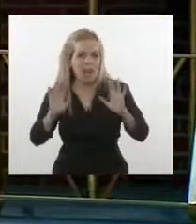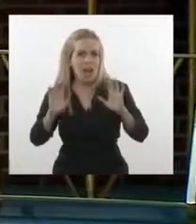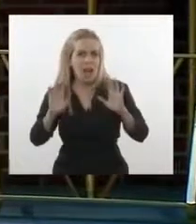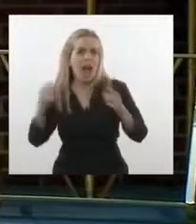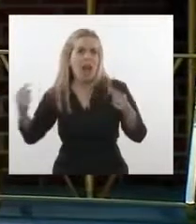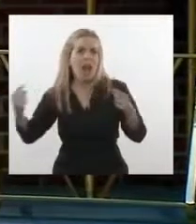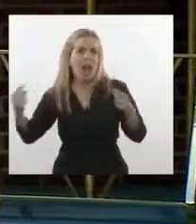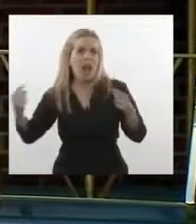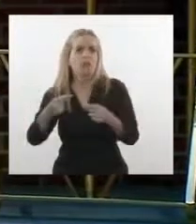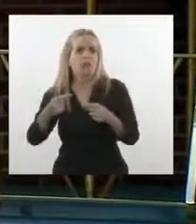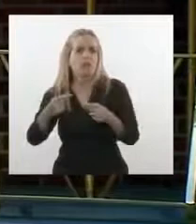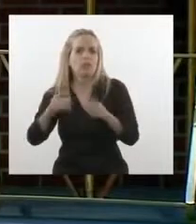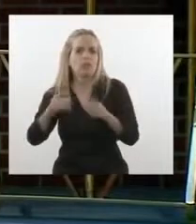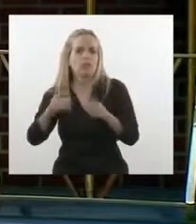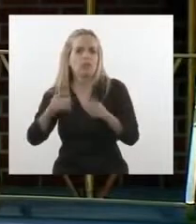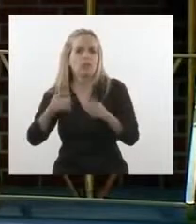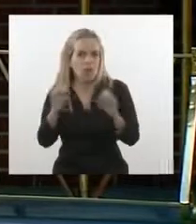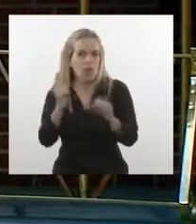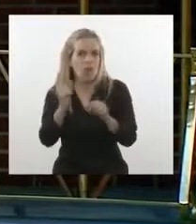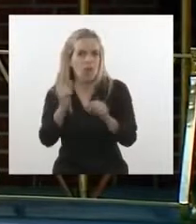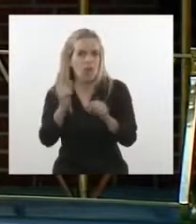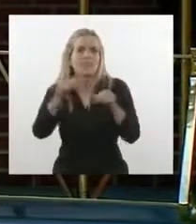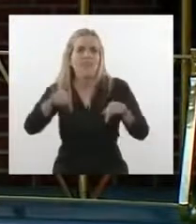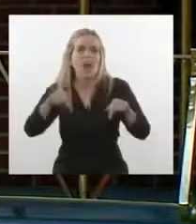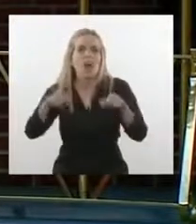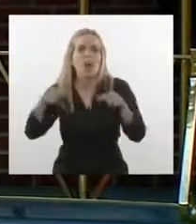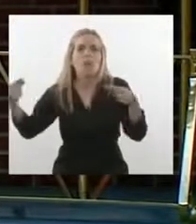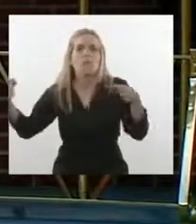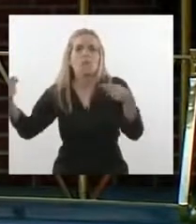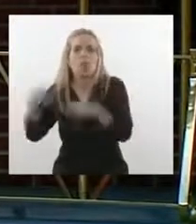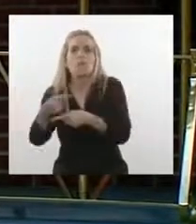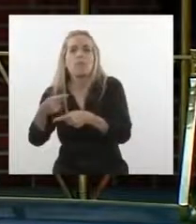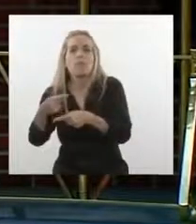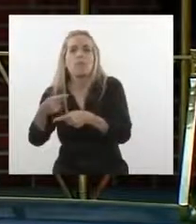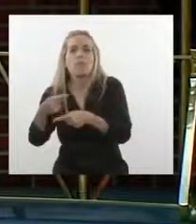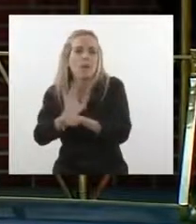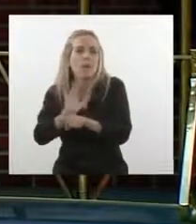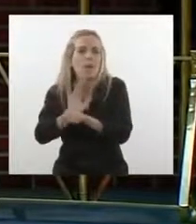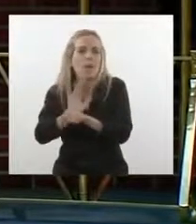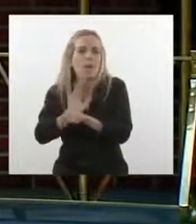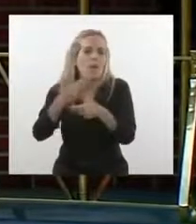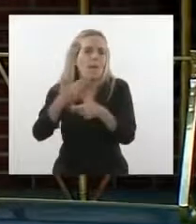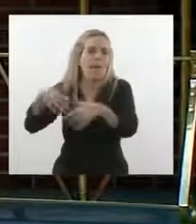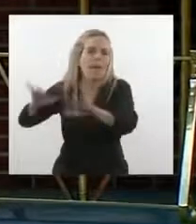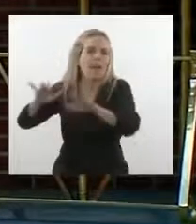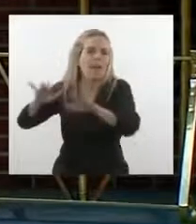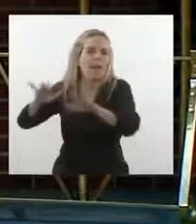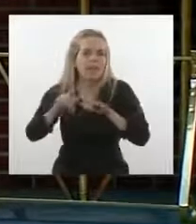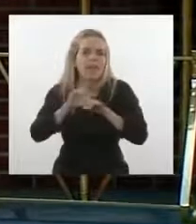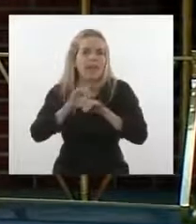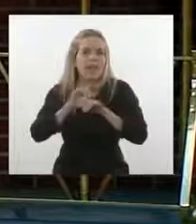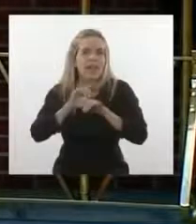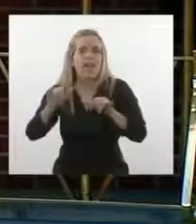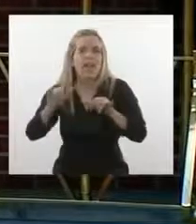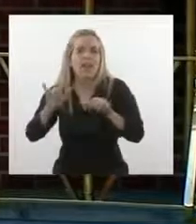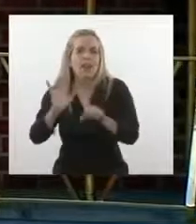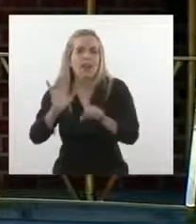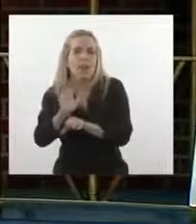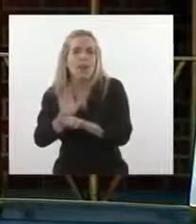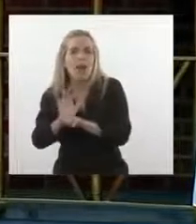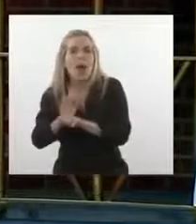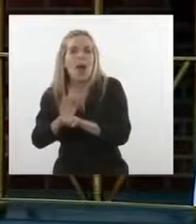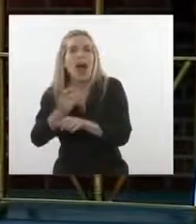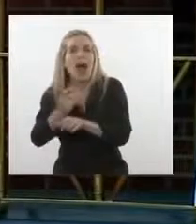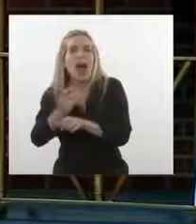No puede ser que ahora la oposición eche de menos el estado de alarma y cuando propuse un estado de alarma de seis